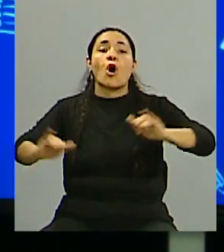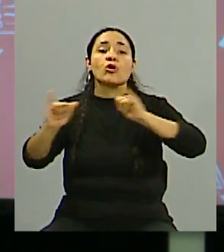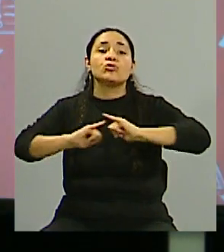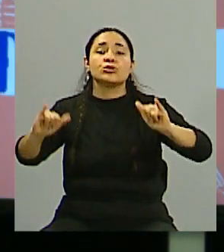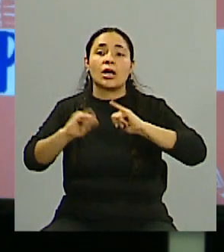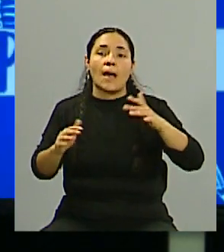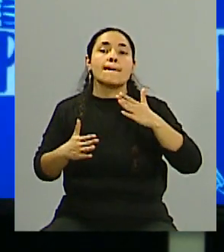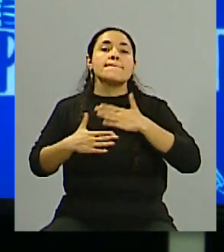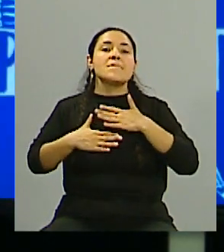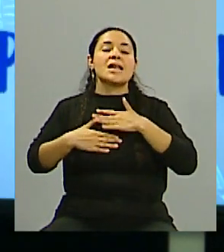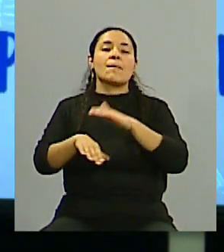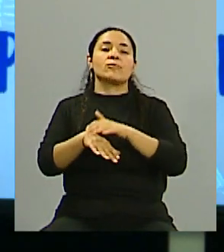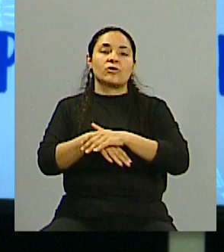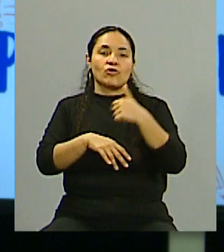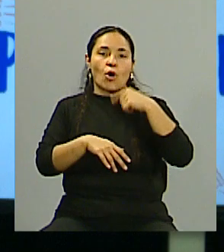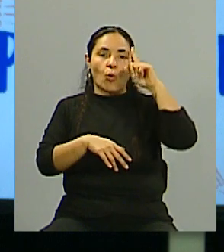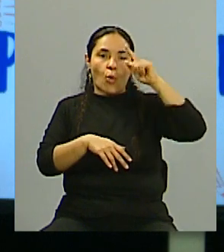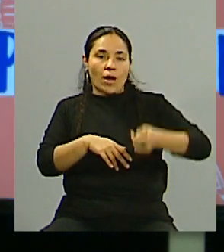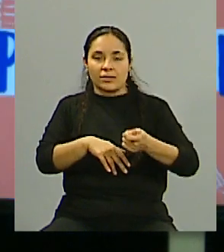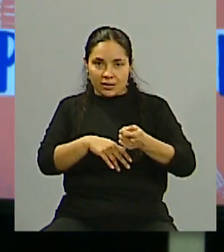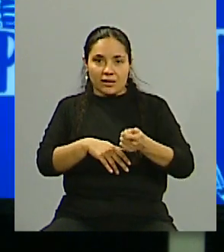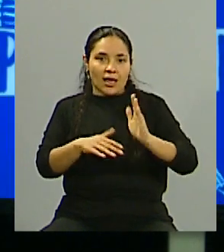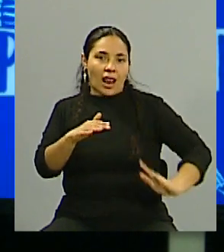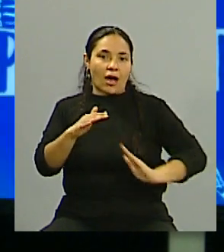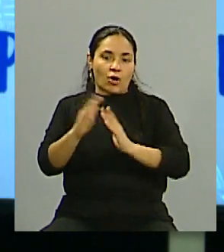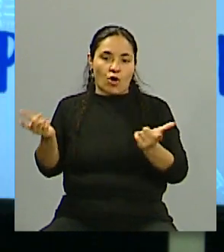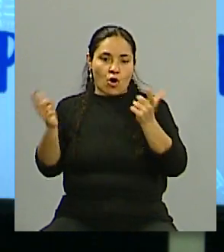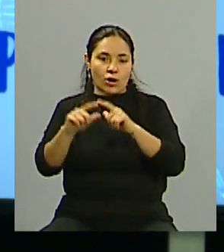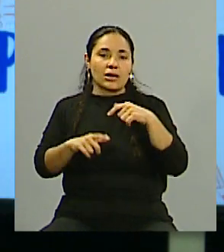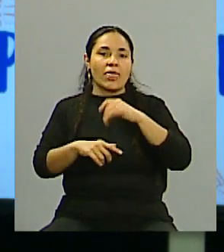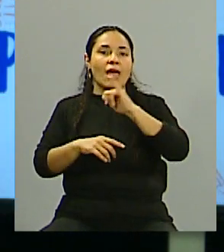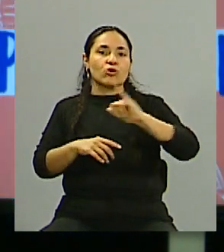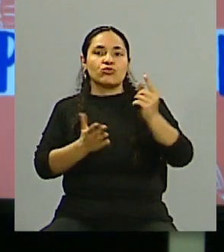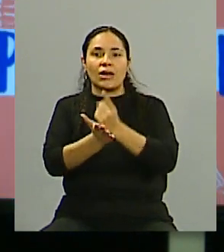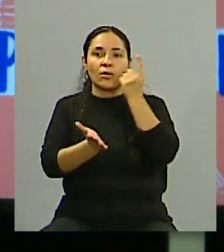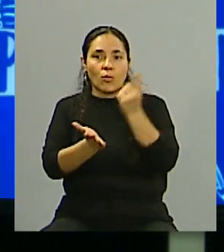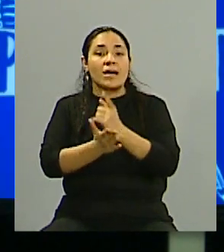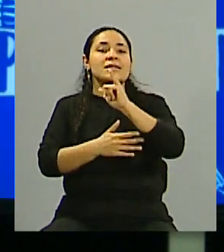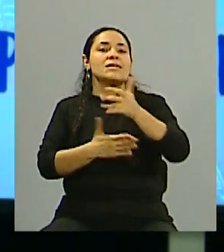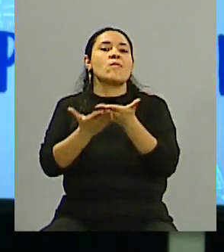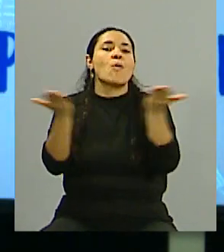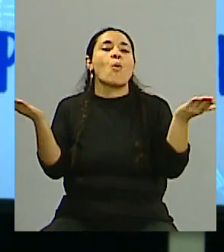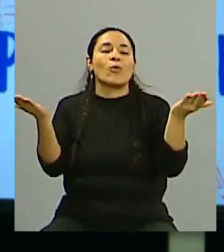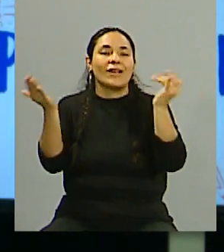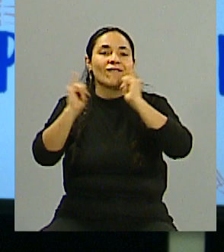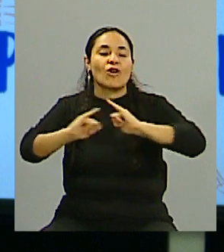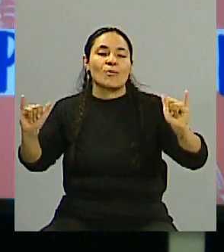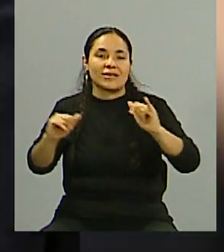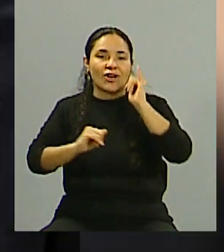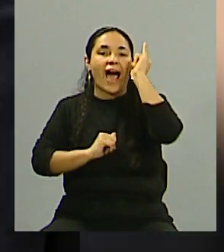No es mi competencia. Yo estoy juez de la corte, no podría hacer una denuncia. Pero sí, por lo menos, públicamente. Y me parece que hoy